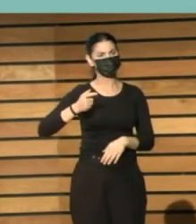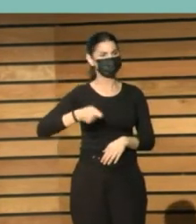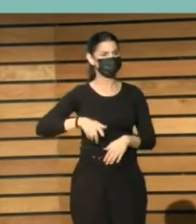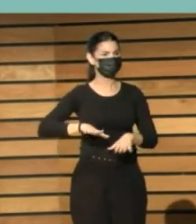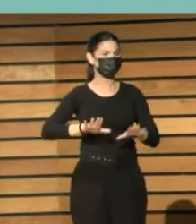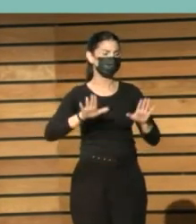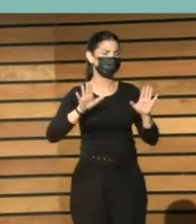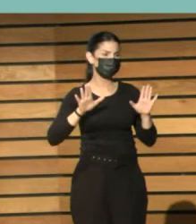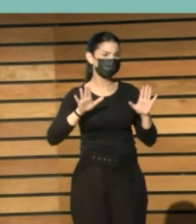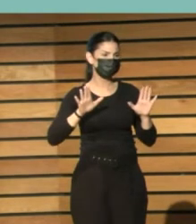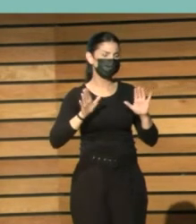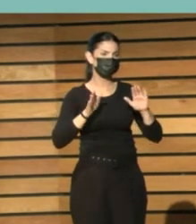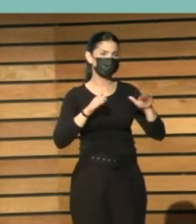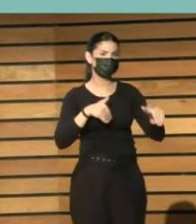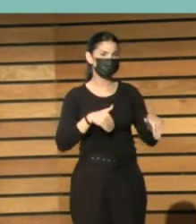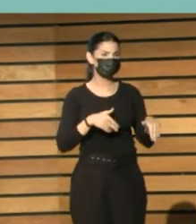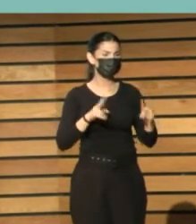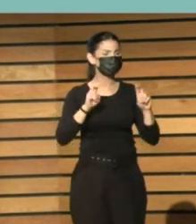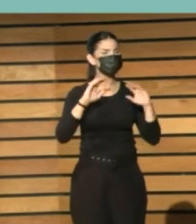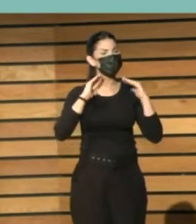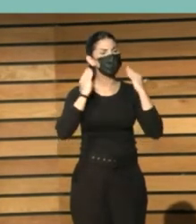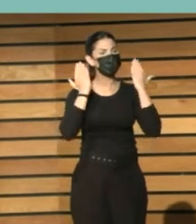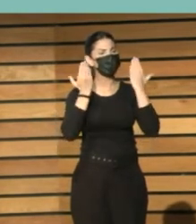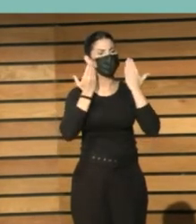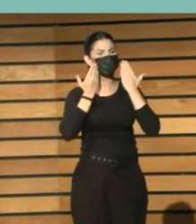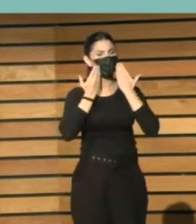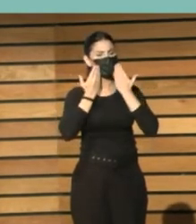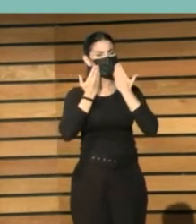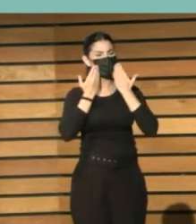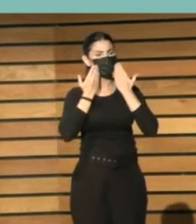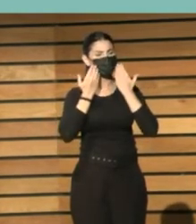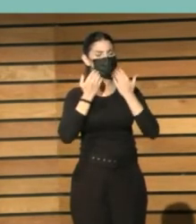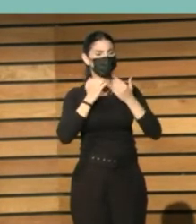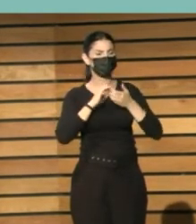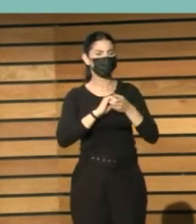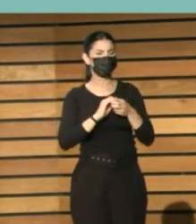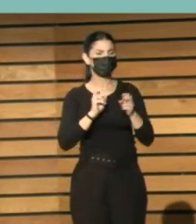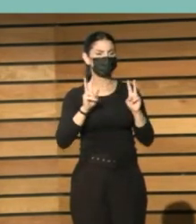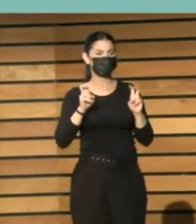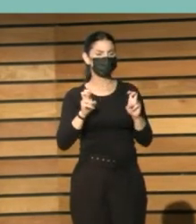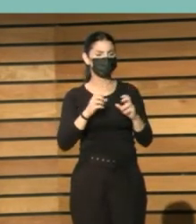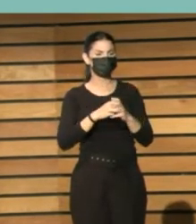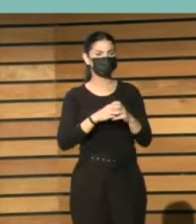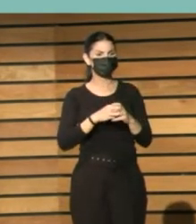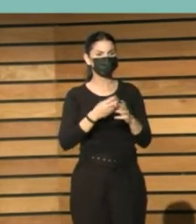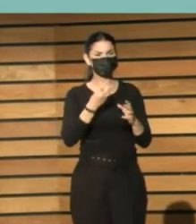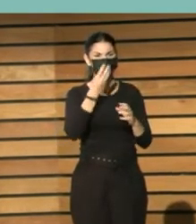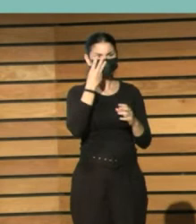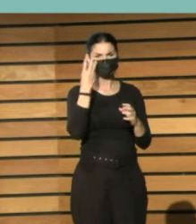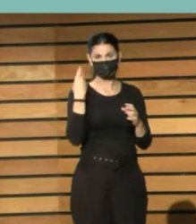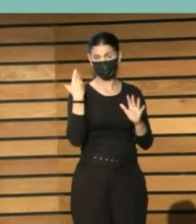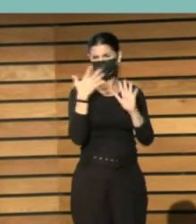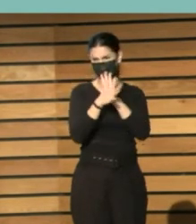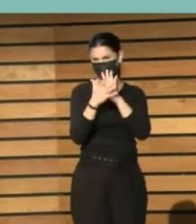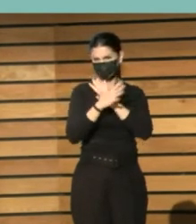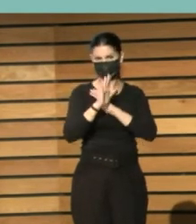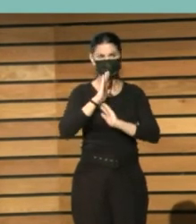se tradujo en tema de Congreso en Logroño en hace tres años, como decía.